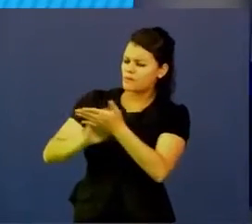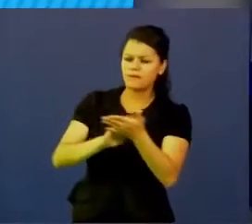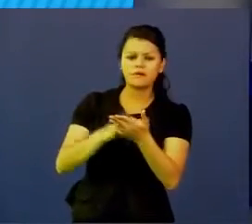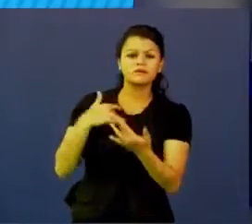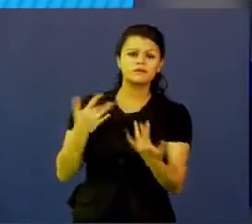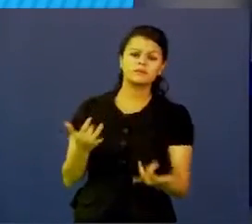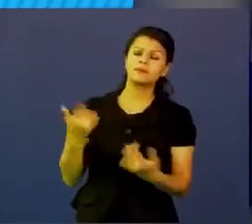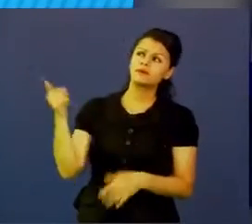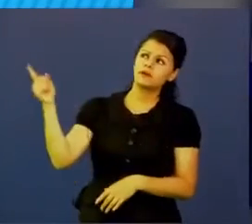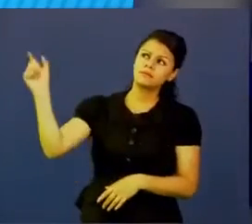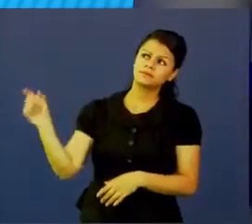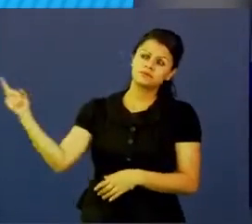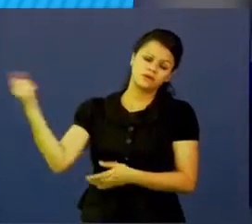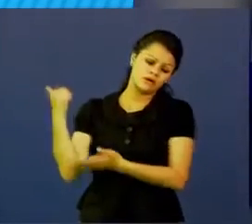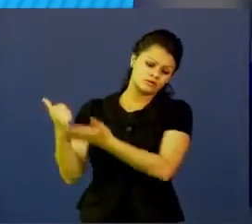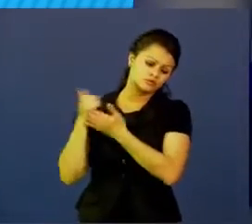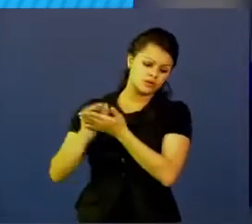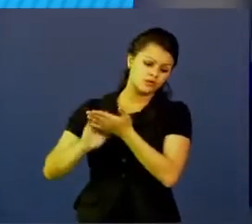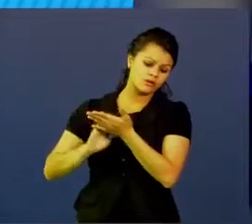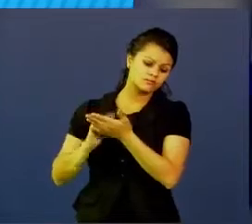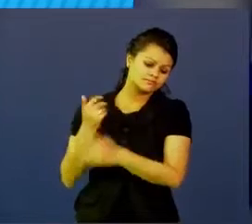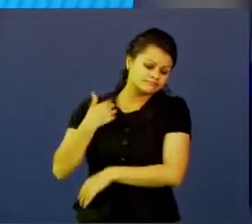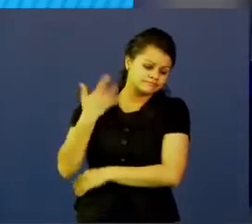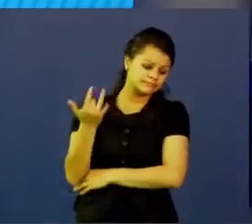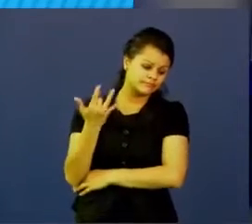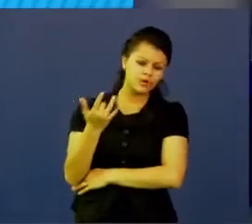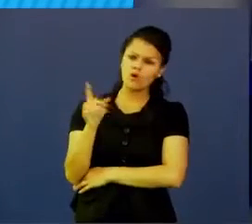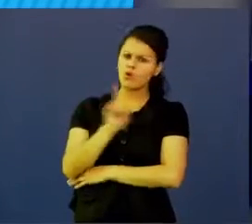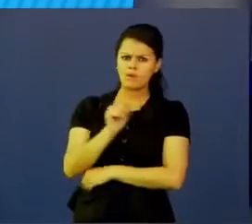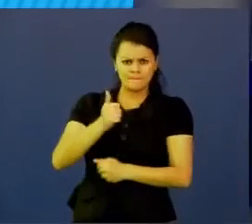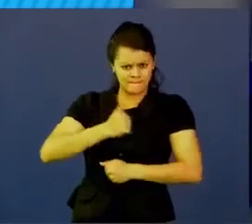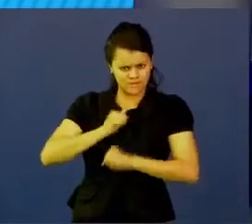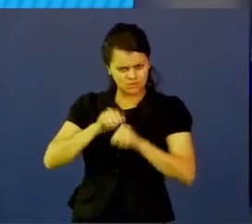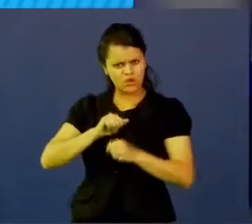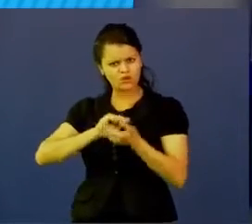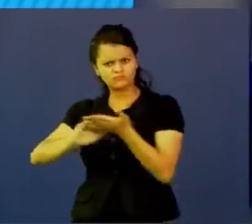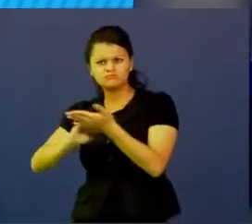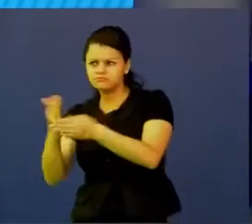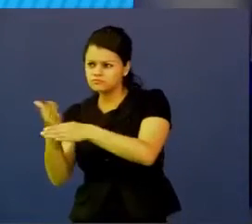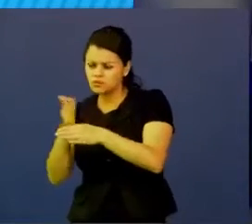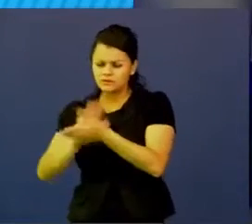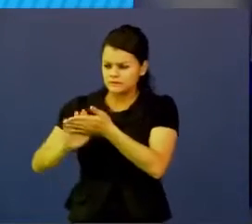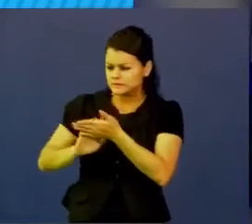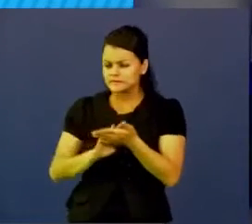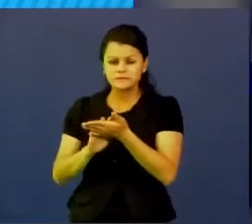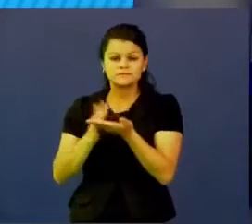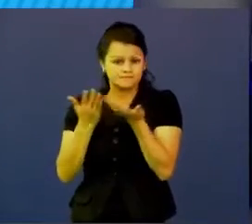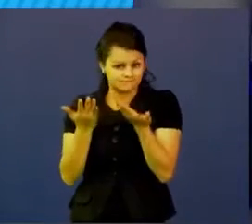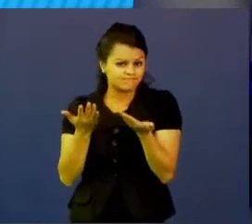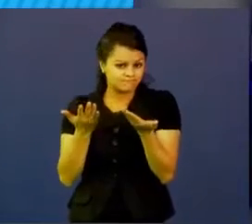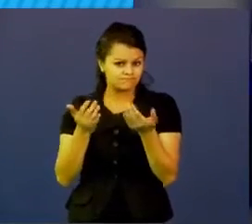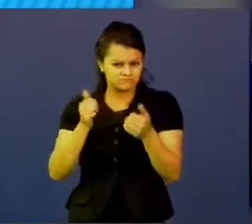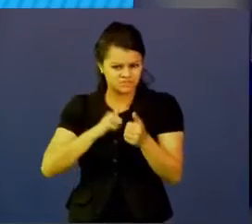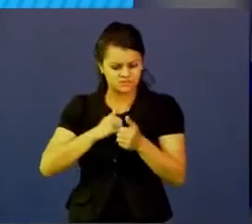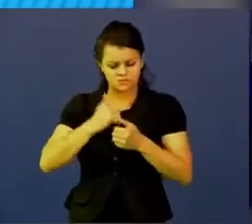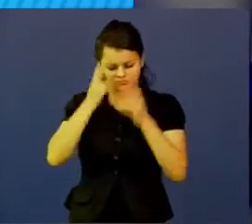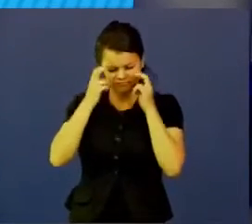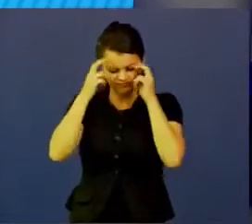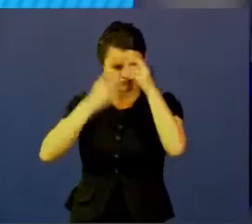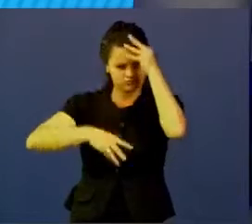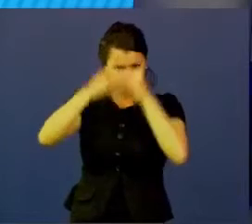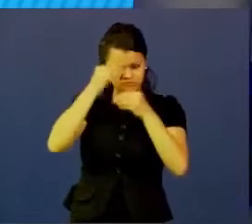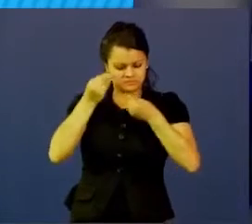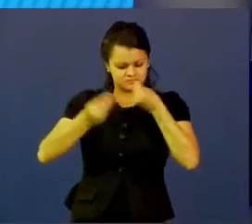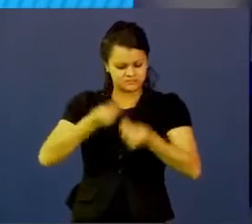nos va a resolucionar los problemas, sino que a través del conocimiento, a través del hacer, podemos generar esos problemas que necesitamos y por eso creemos en